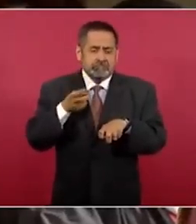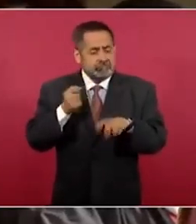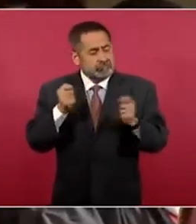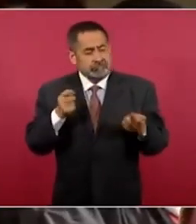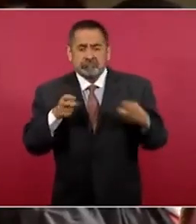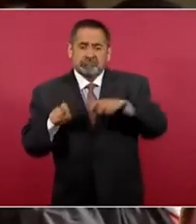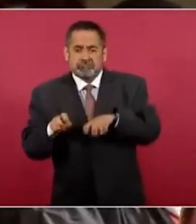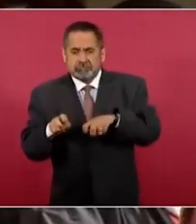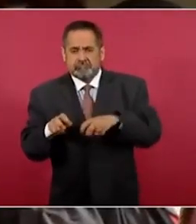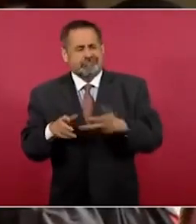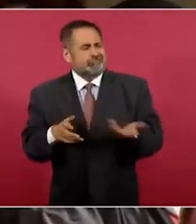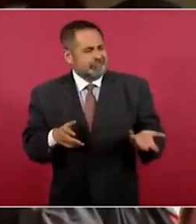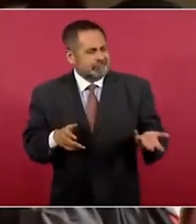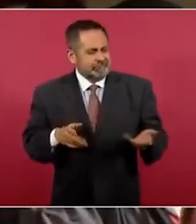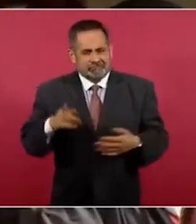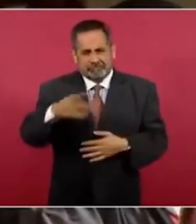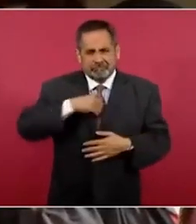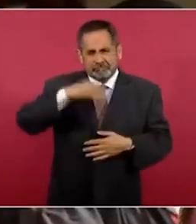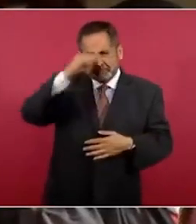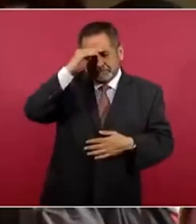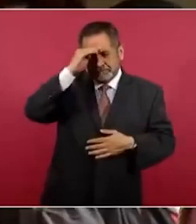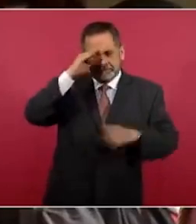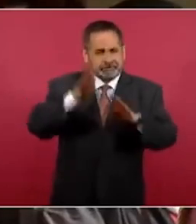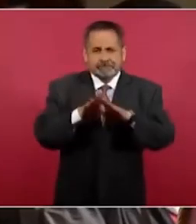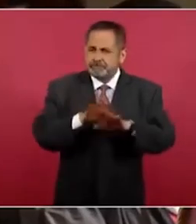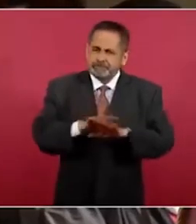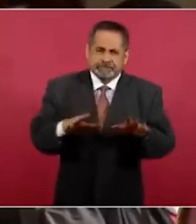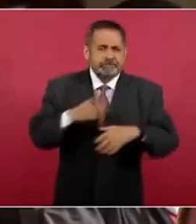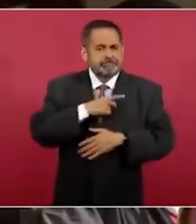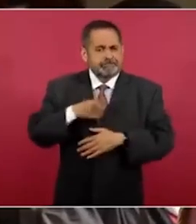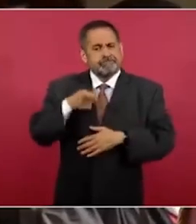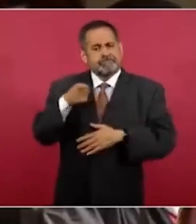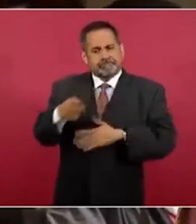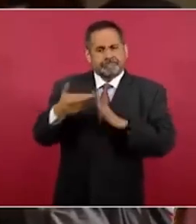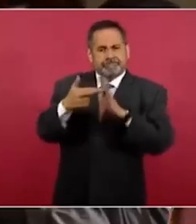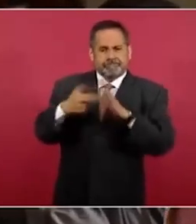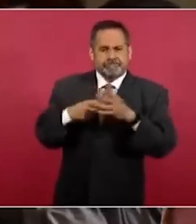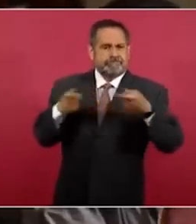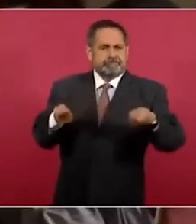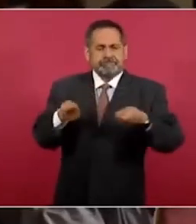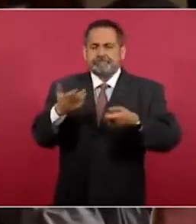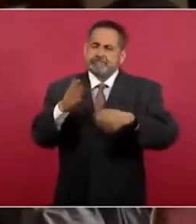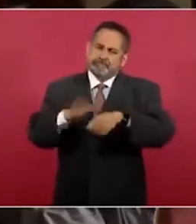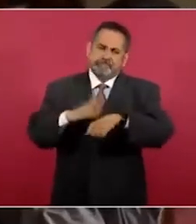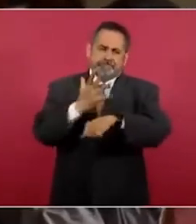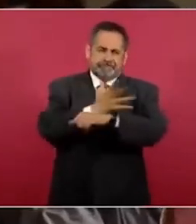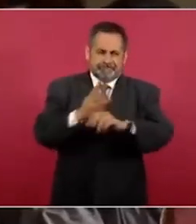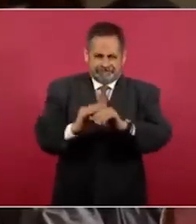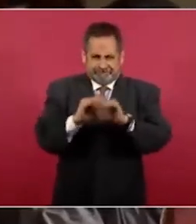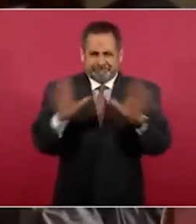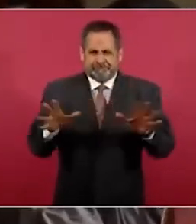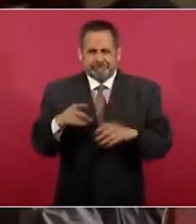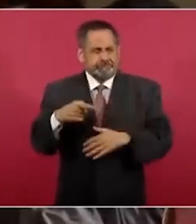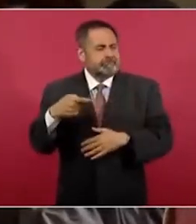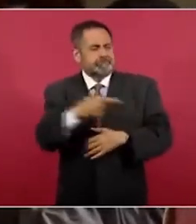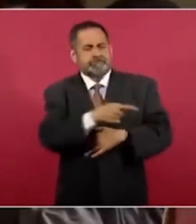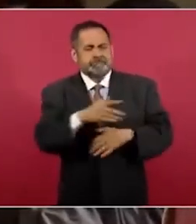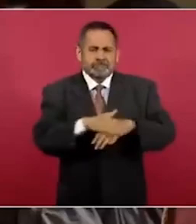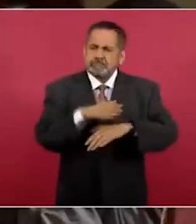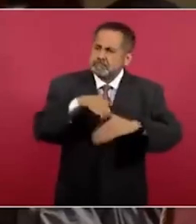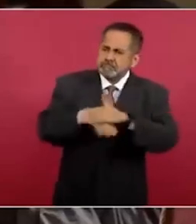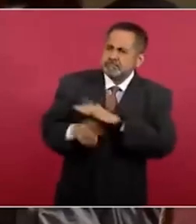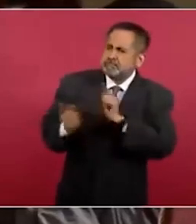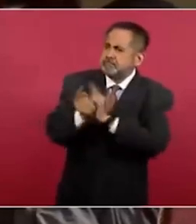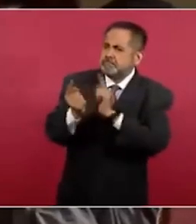pregunta, presidente, es si considera usted que debe ser regulada y transparentada esta práctica que ocurre